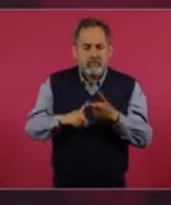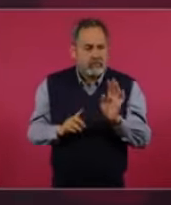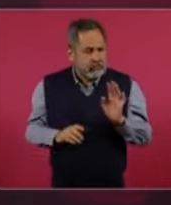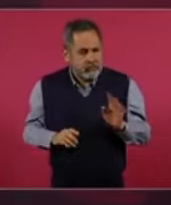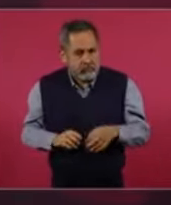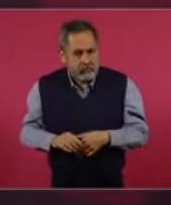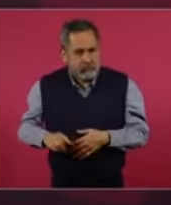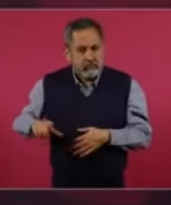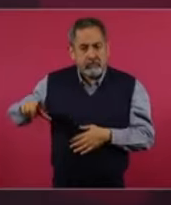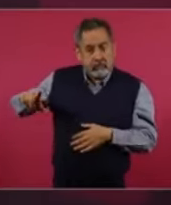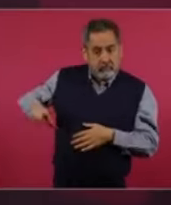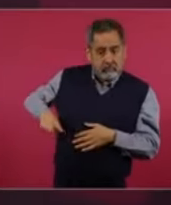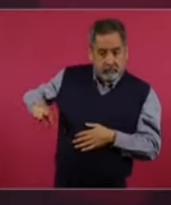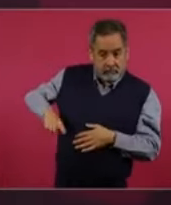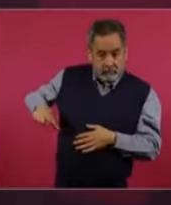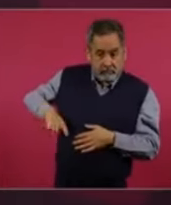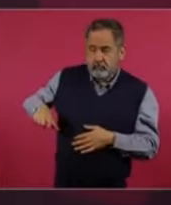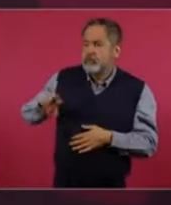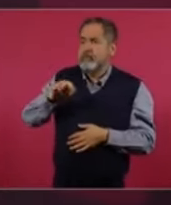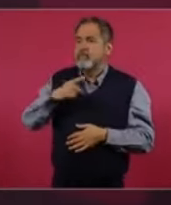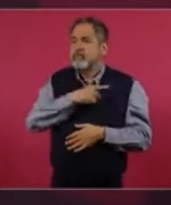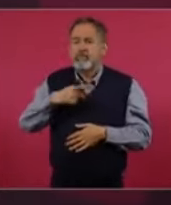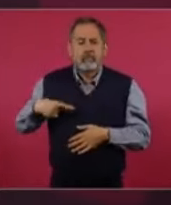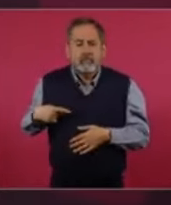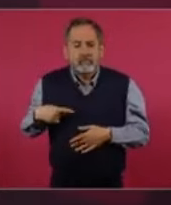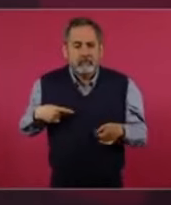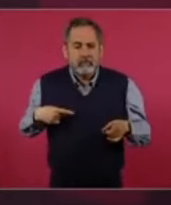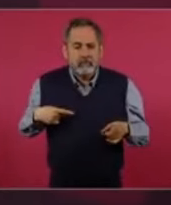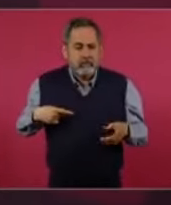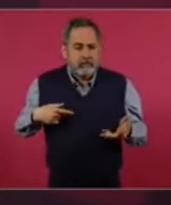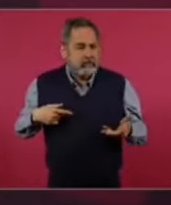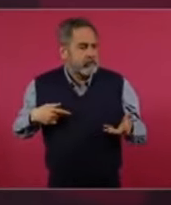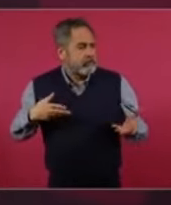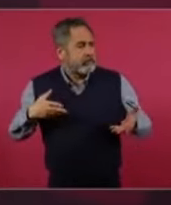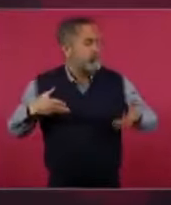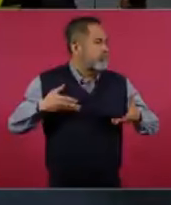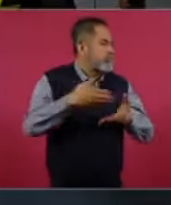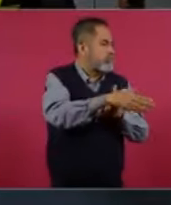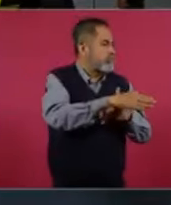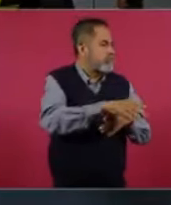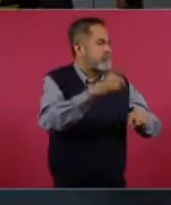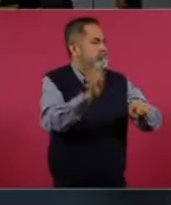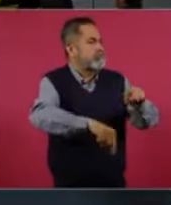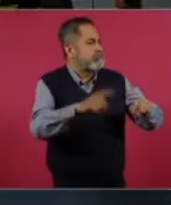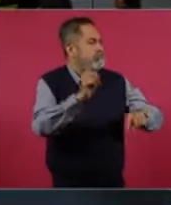el Estado no afixie la iniciativa de la sociedad civil,